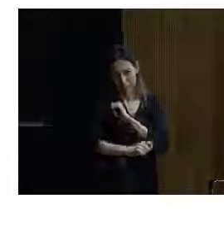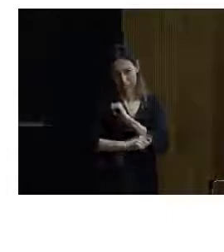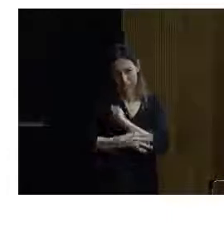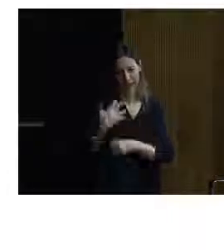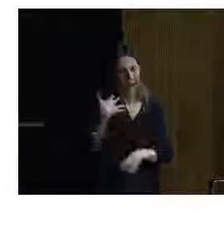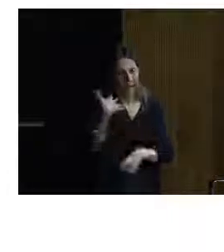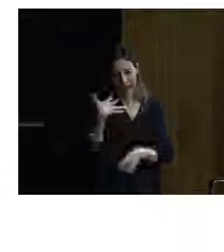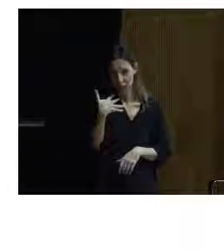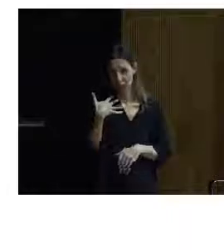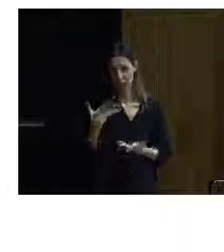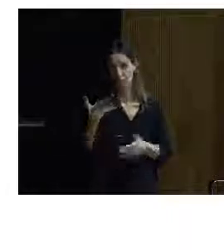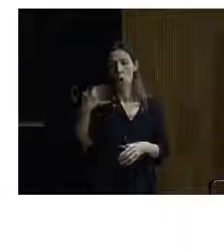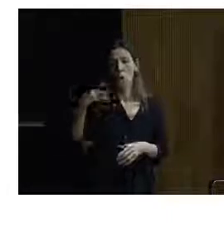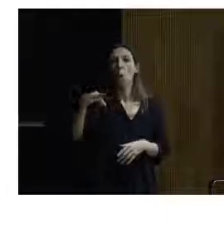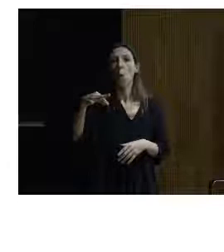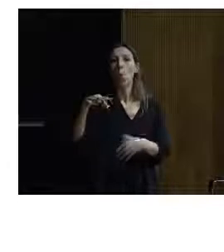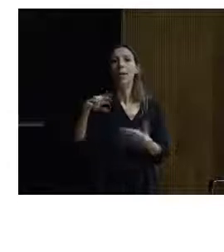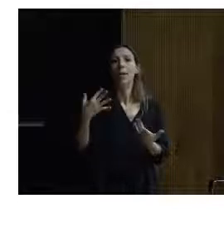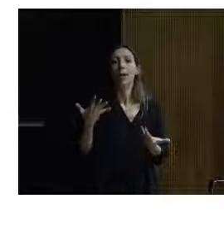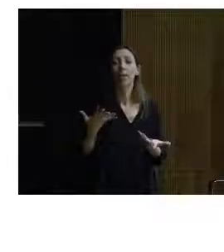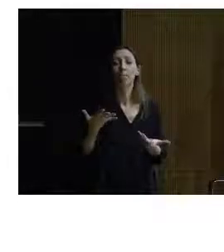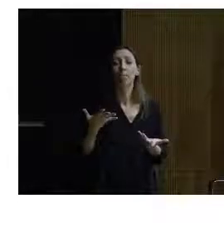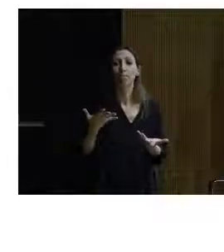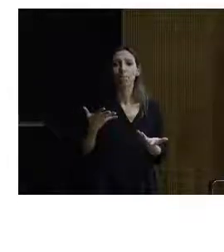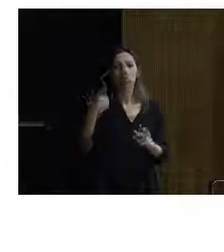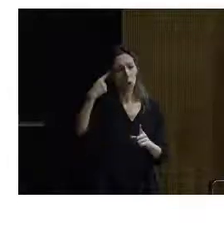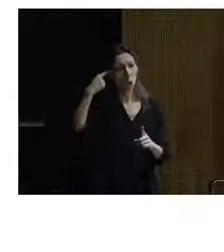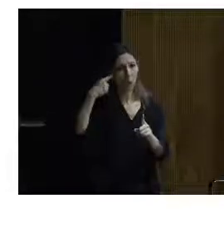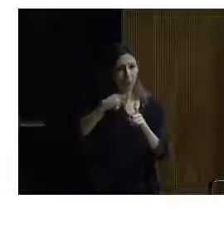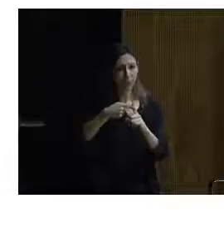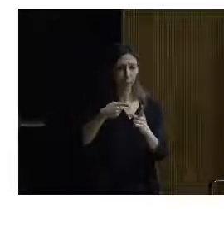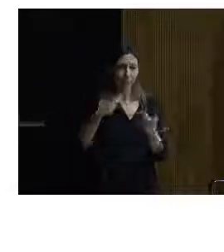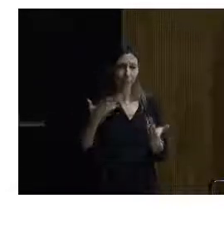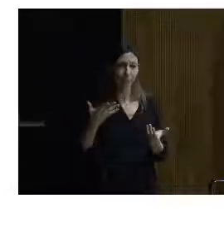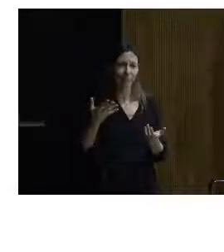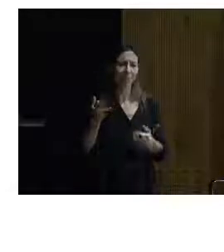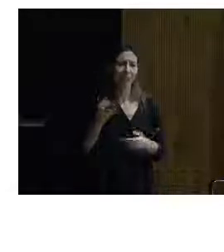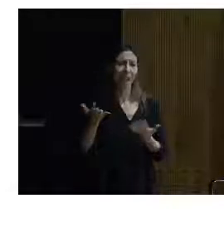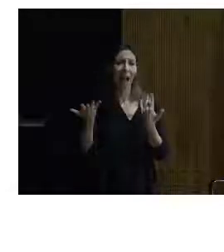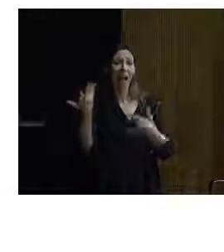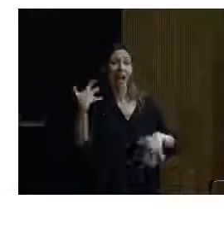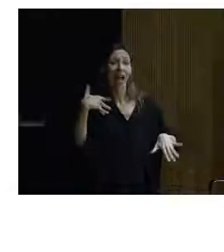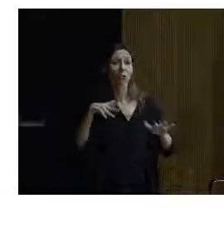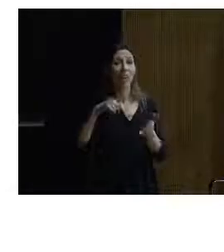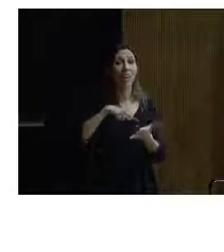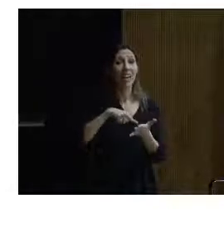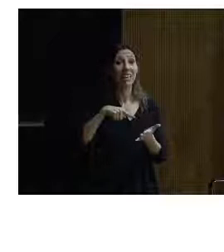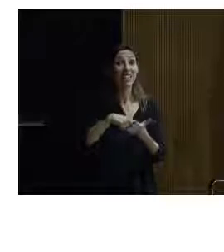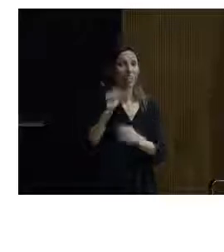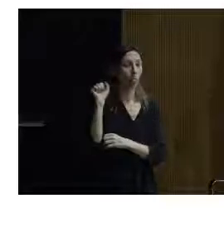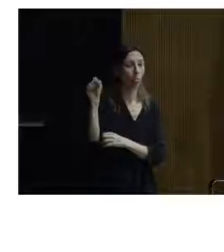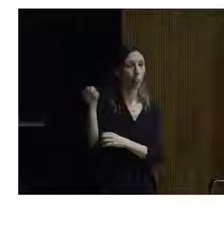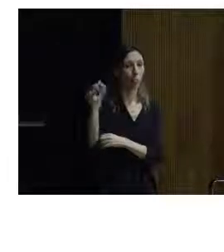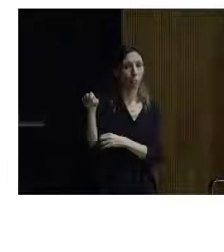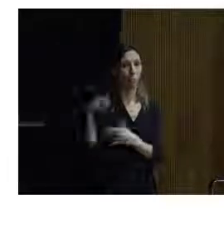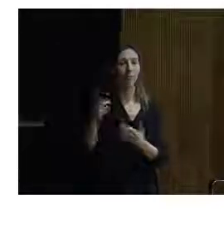única finalidad es eludir una exigencia tan sensata. Ah,